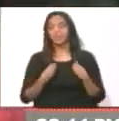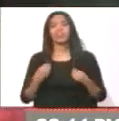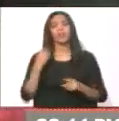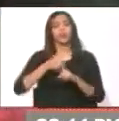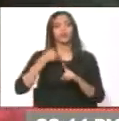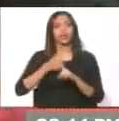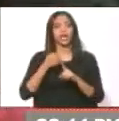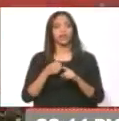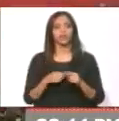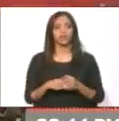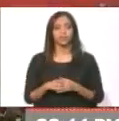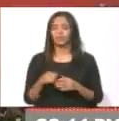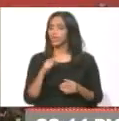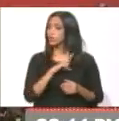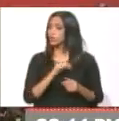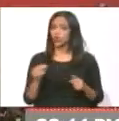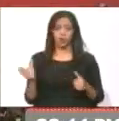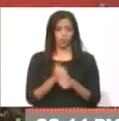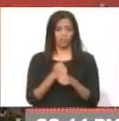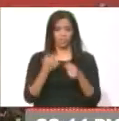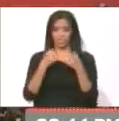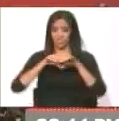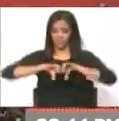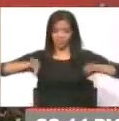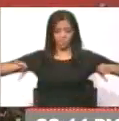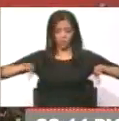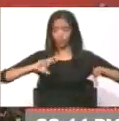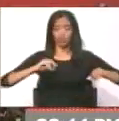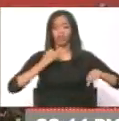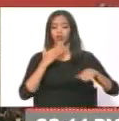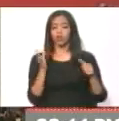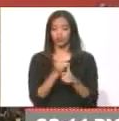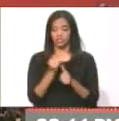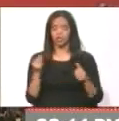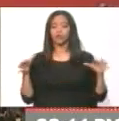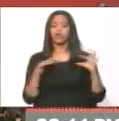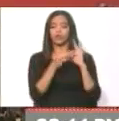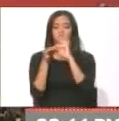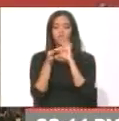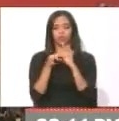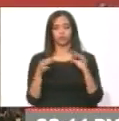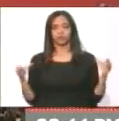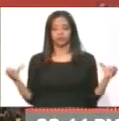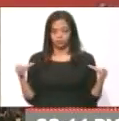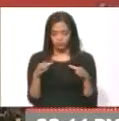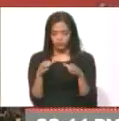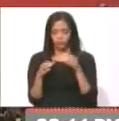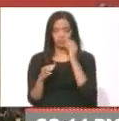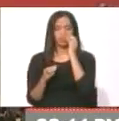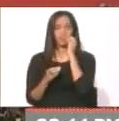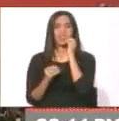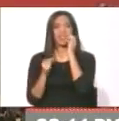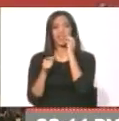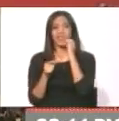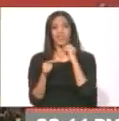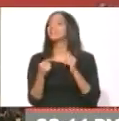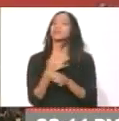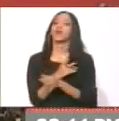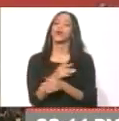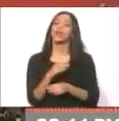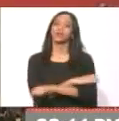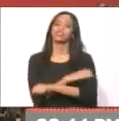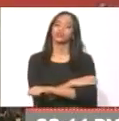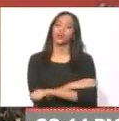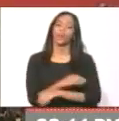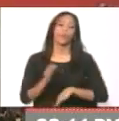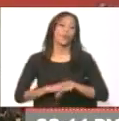Pero que no nos consigan divididos. Que nos consigan unidos. Unidos. Unidos. Ese es el juego de la derecha. ¿Sabe por qué? Porque